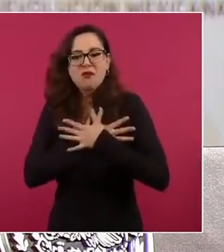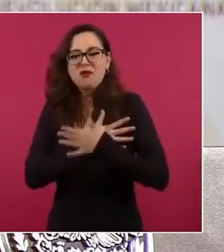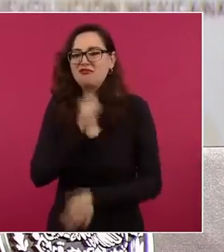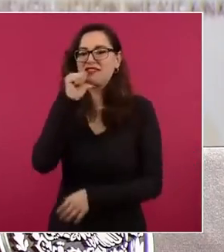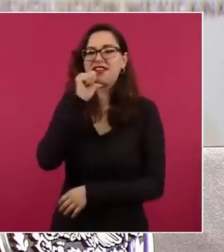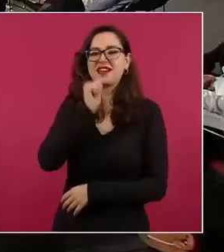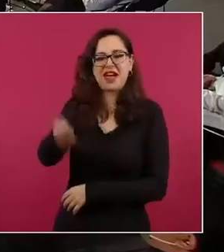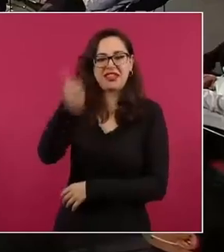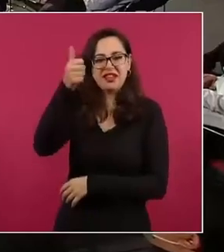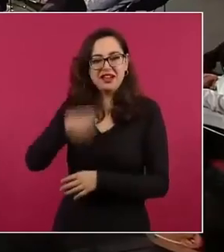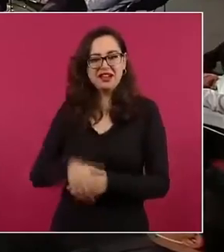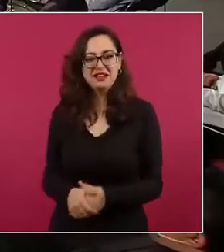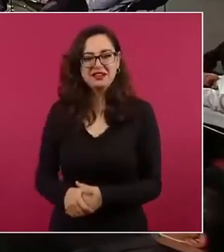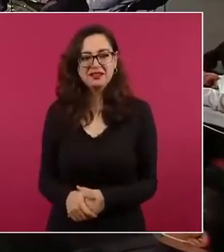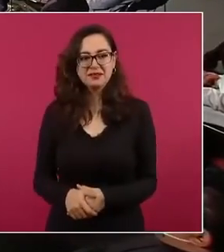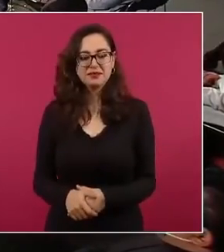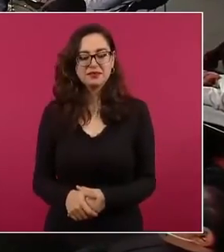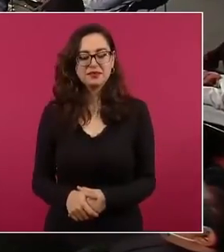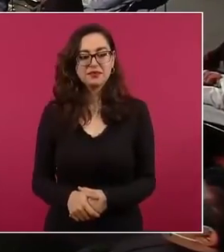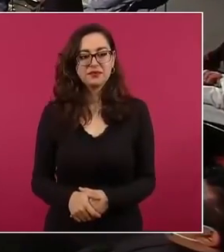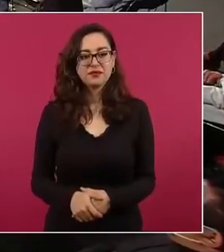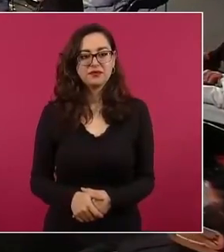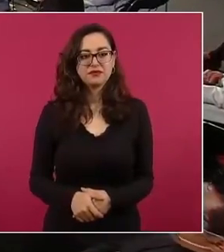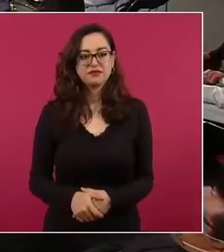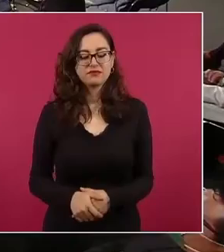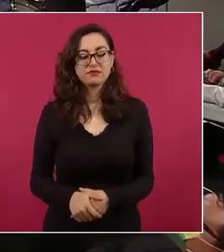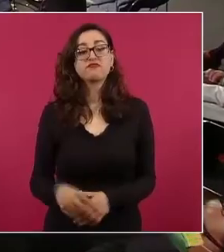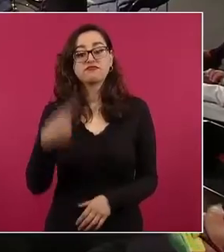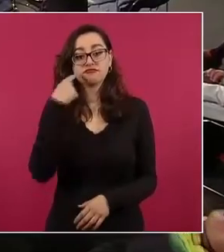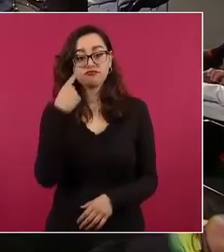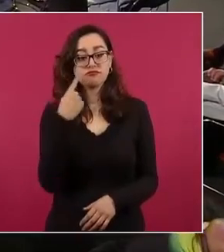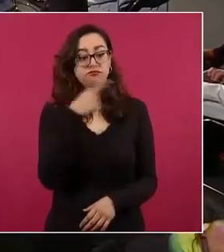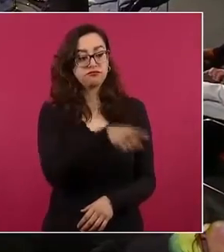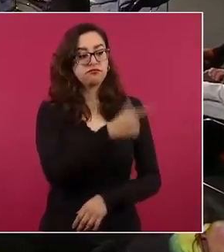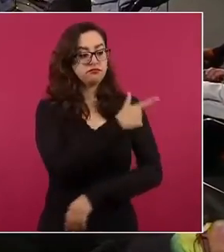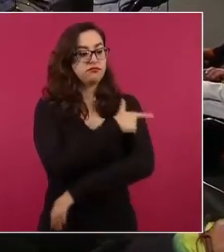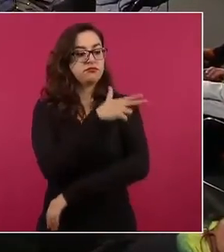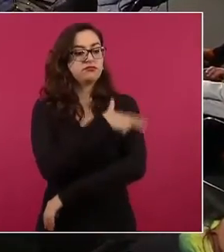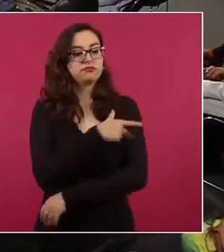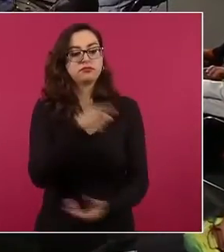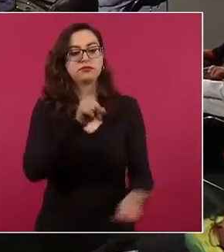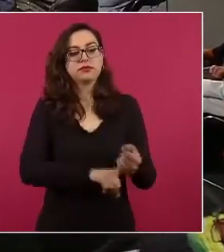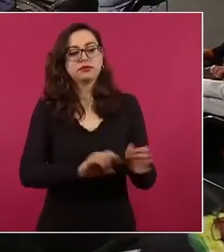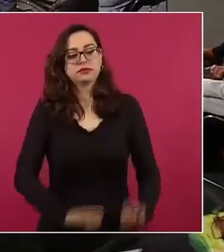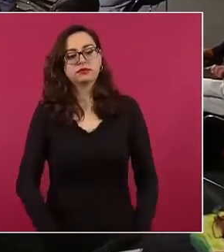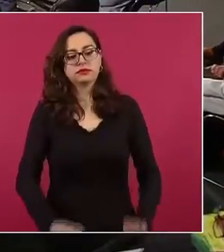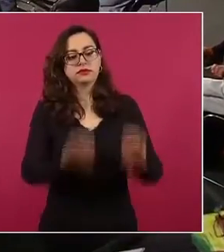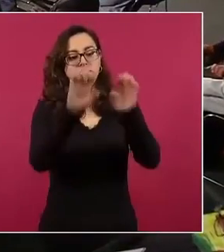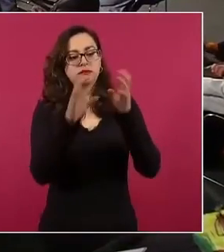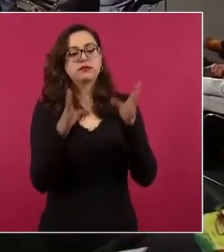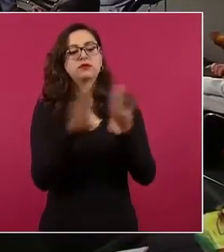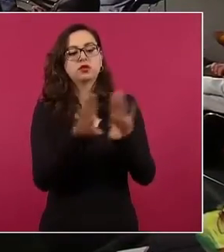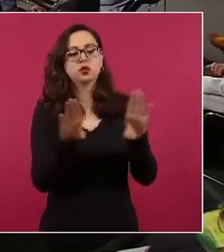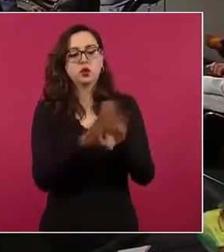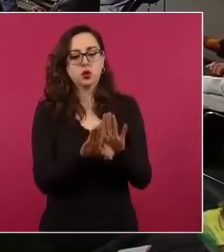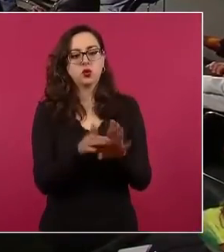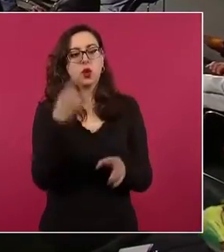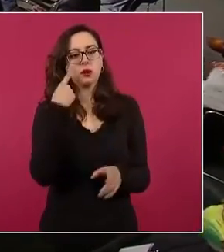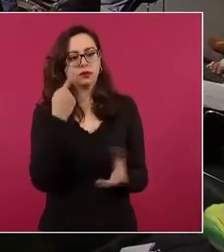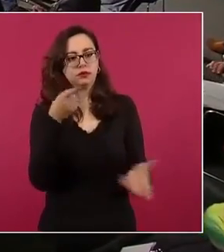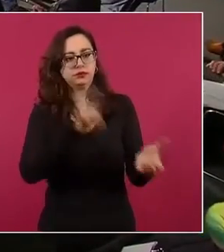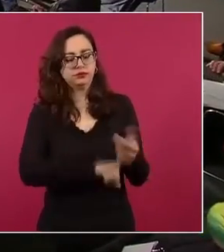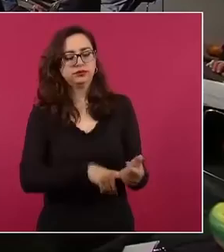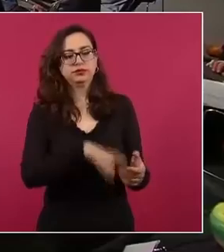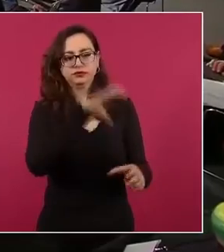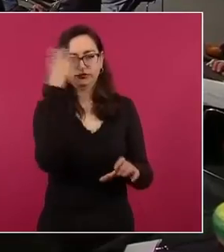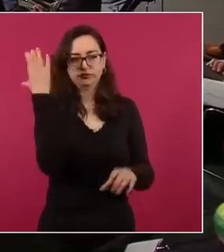y esto, este es un cuartel, a ver si no tienes algo al interior.